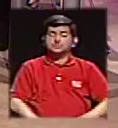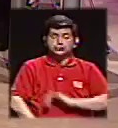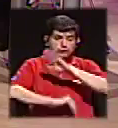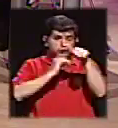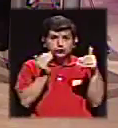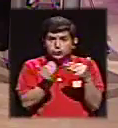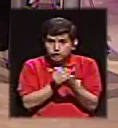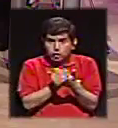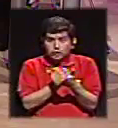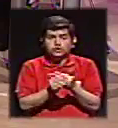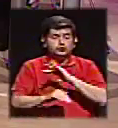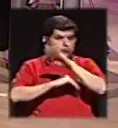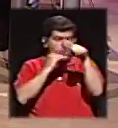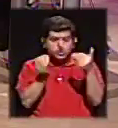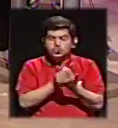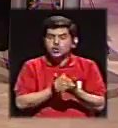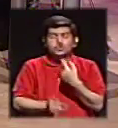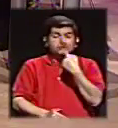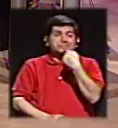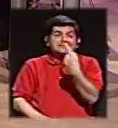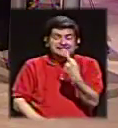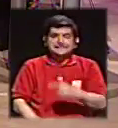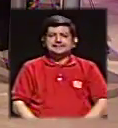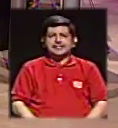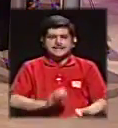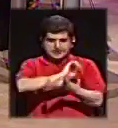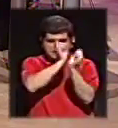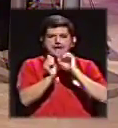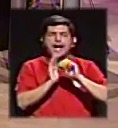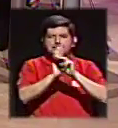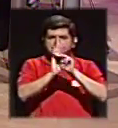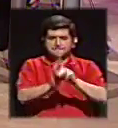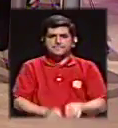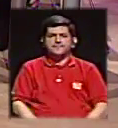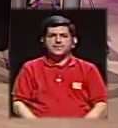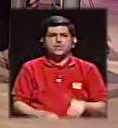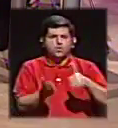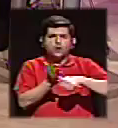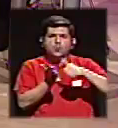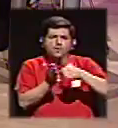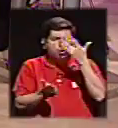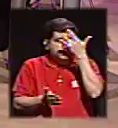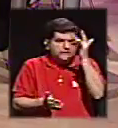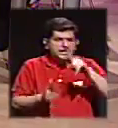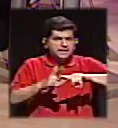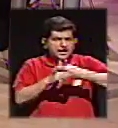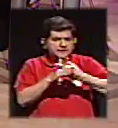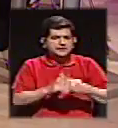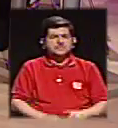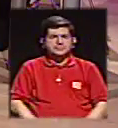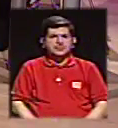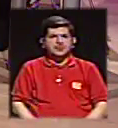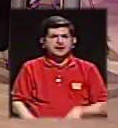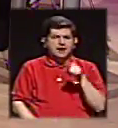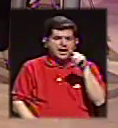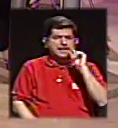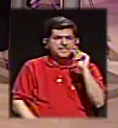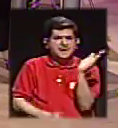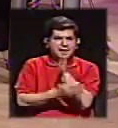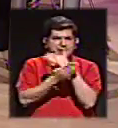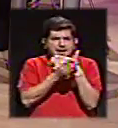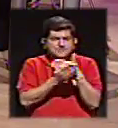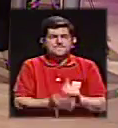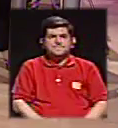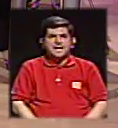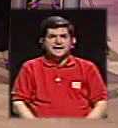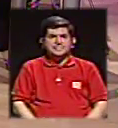Todos quieren, todos reconocen por lo menos que hay que cambiar el modelo. El voto es inteligente y deberíamos empezar por arreglar ese pequeño pedacito de